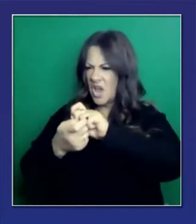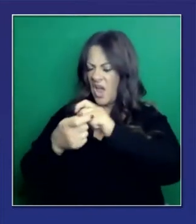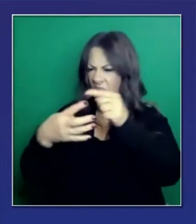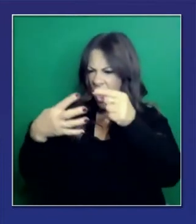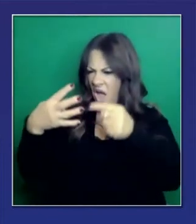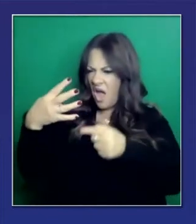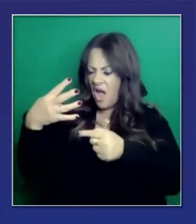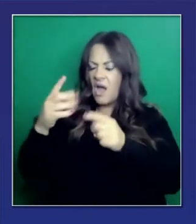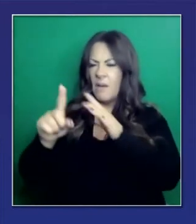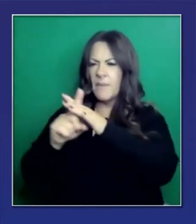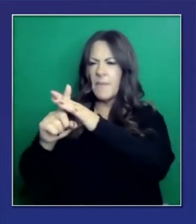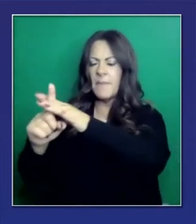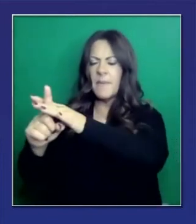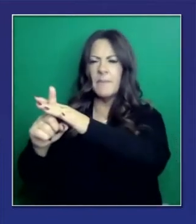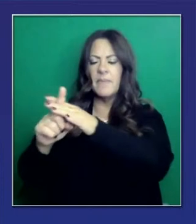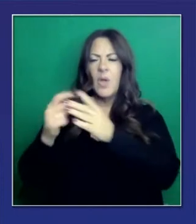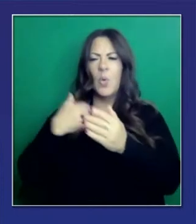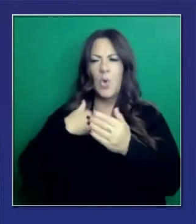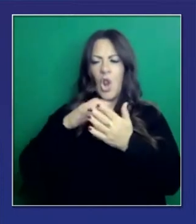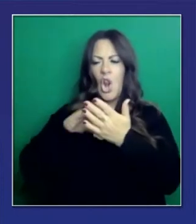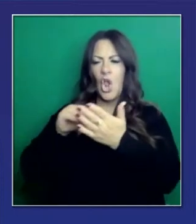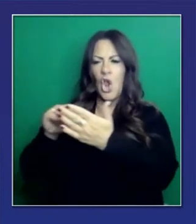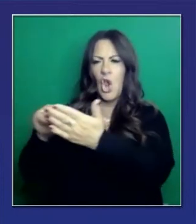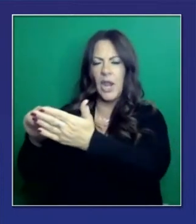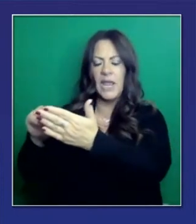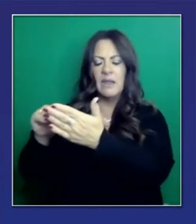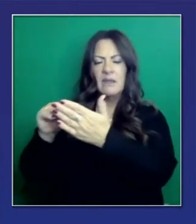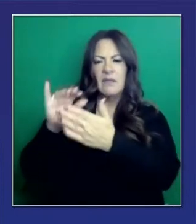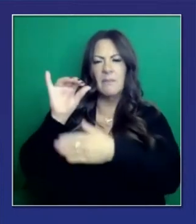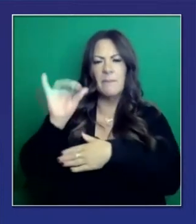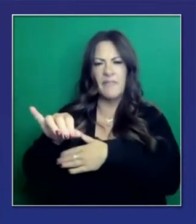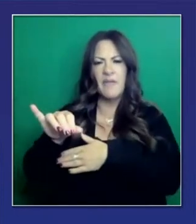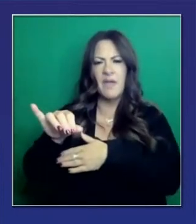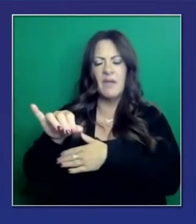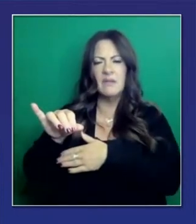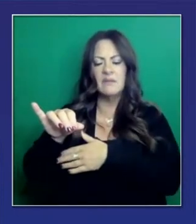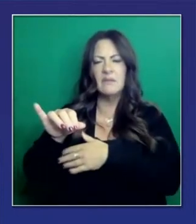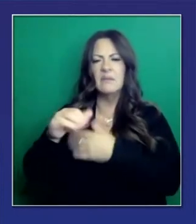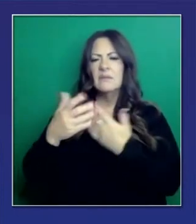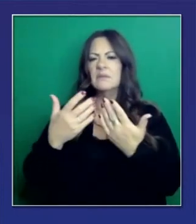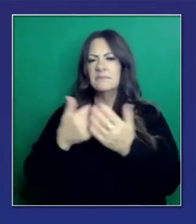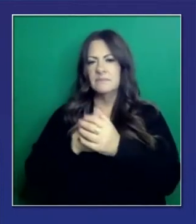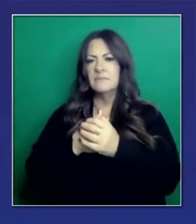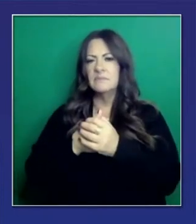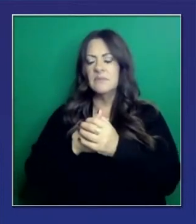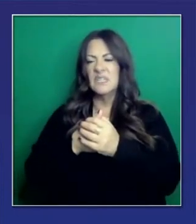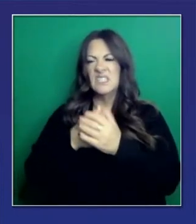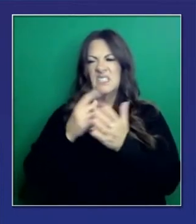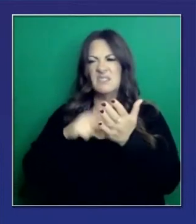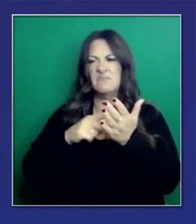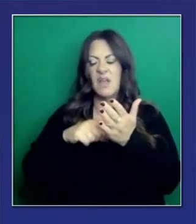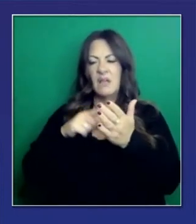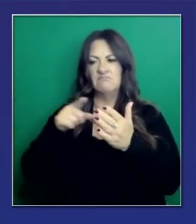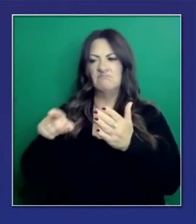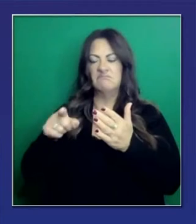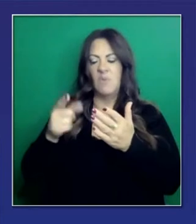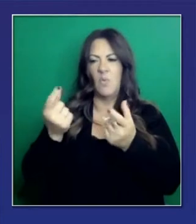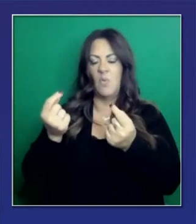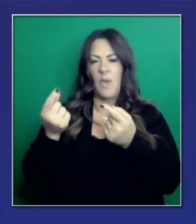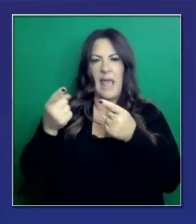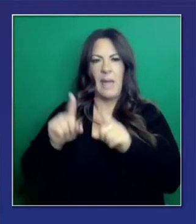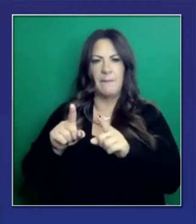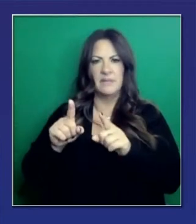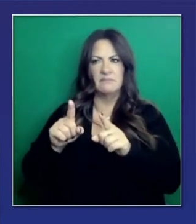aprendiendo, que estamos conociendo con COVID, que es lo que hace este variante crea otro algo desconocido.